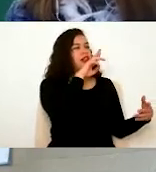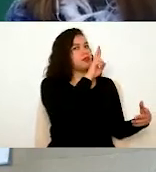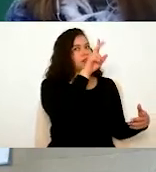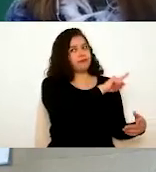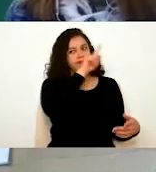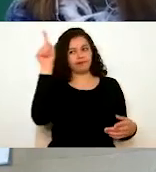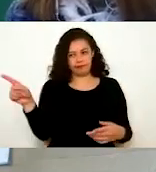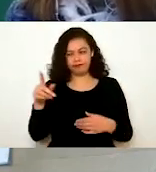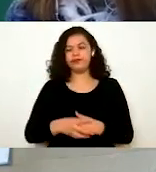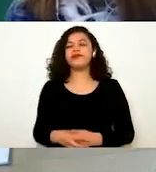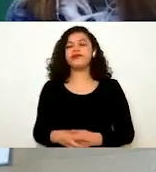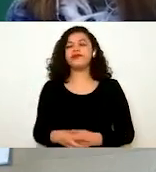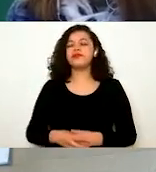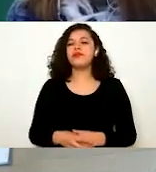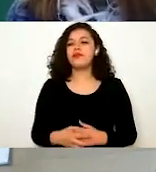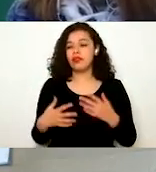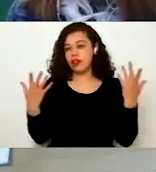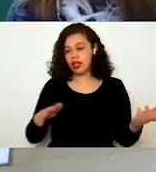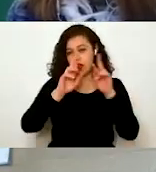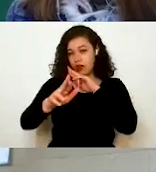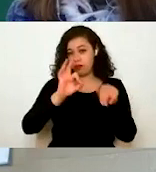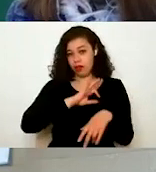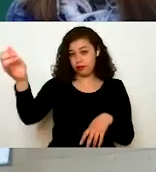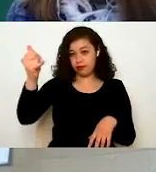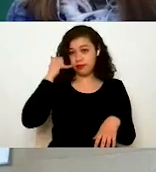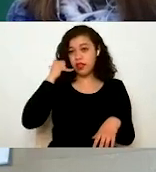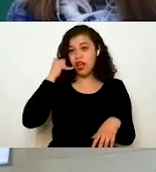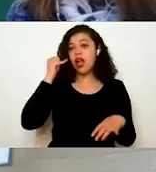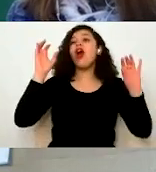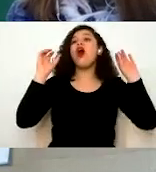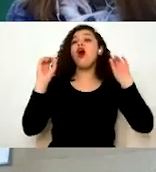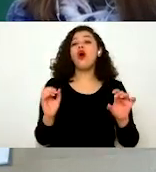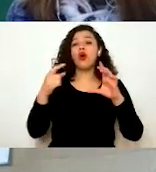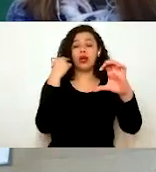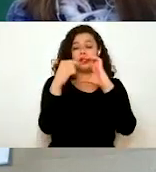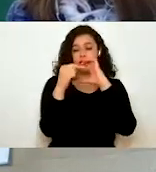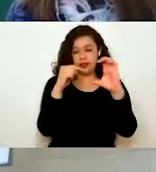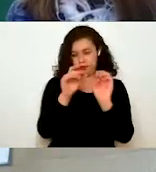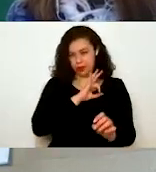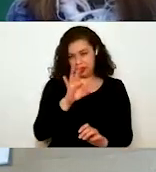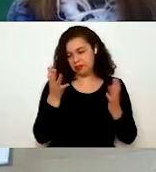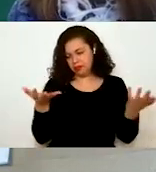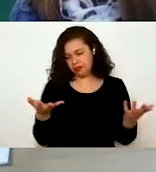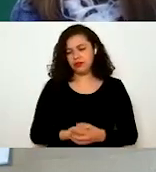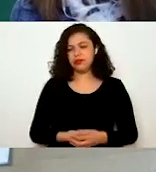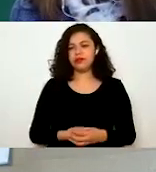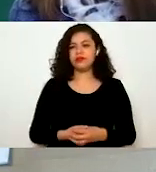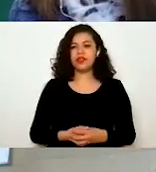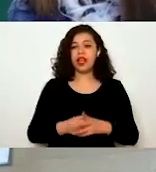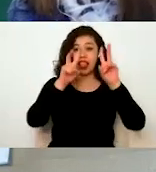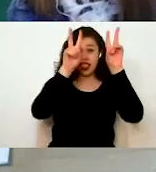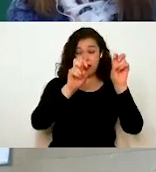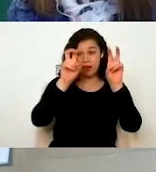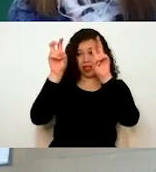da a sus solicitudes puede ser telefónica o vía correo electrónico, dependiendo el tema